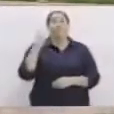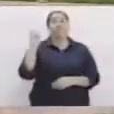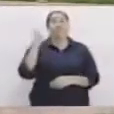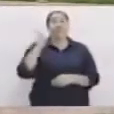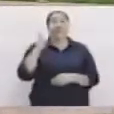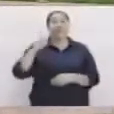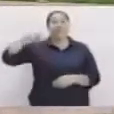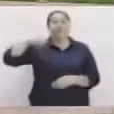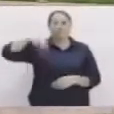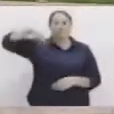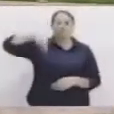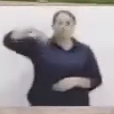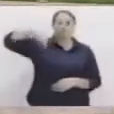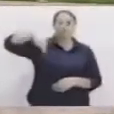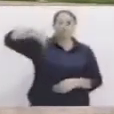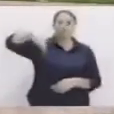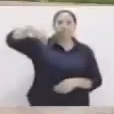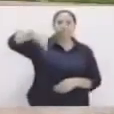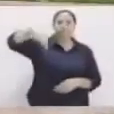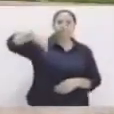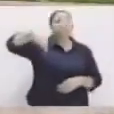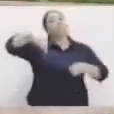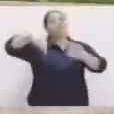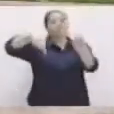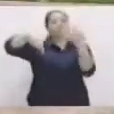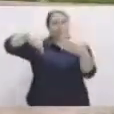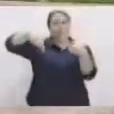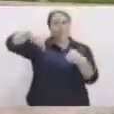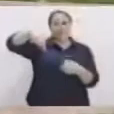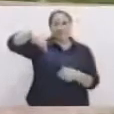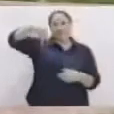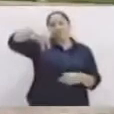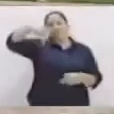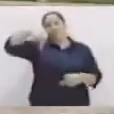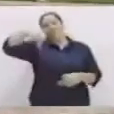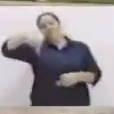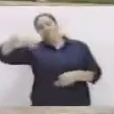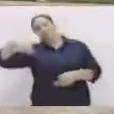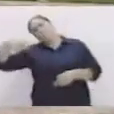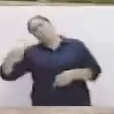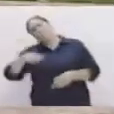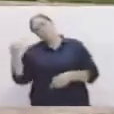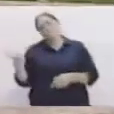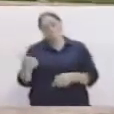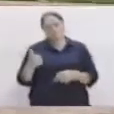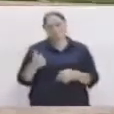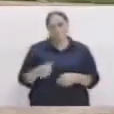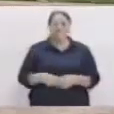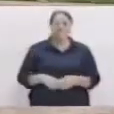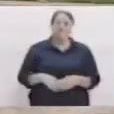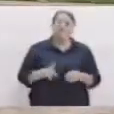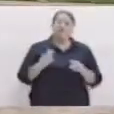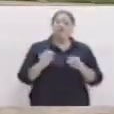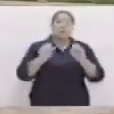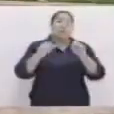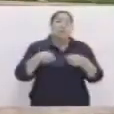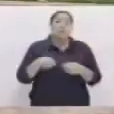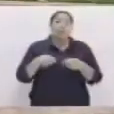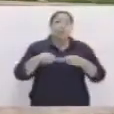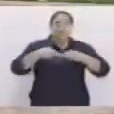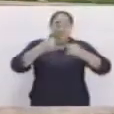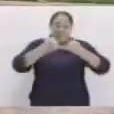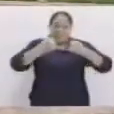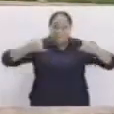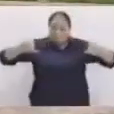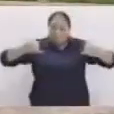regreso con el otro pie. ¿En qué consiste el juego? No puedes machucar las líneas de la orilla.